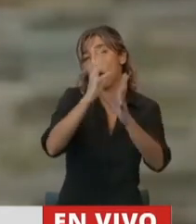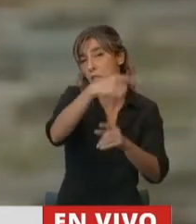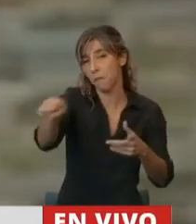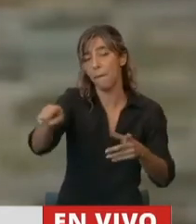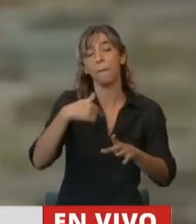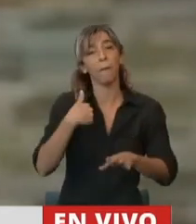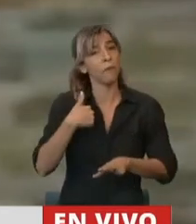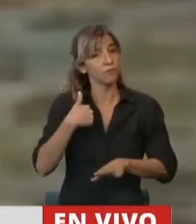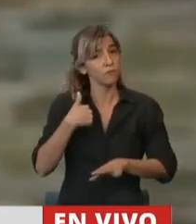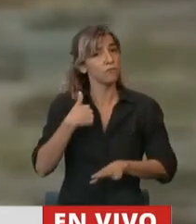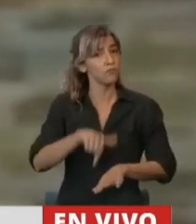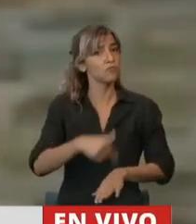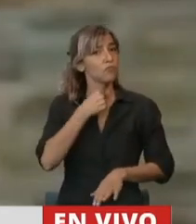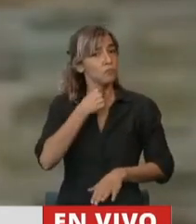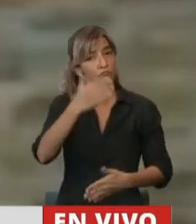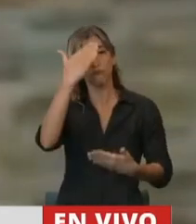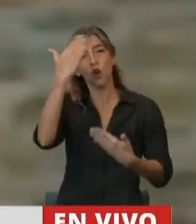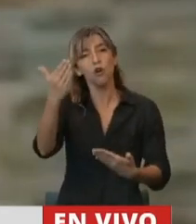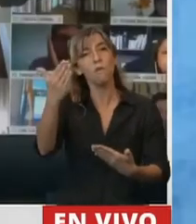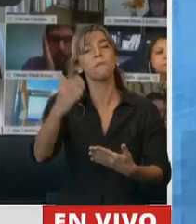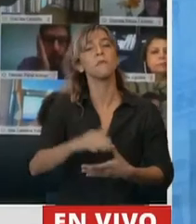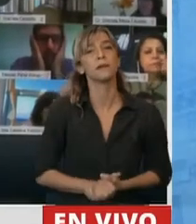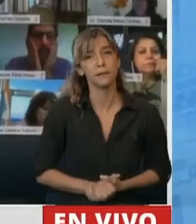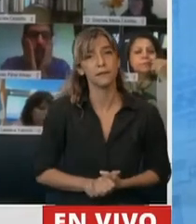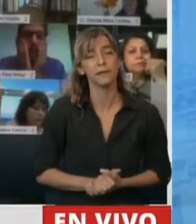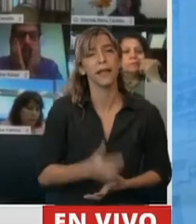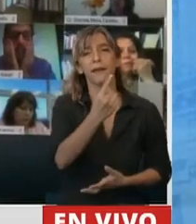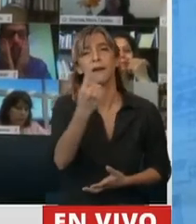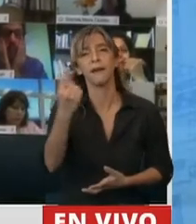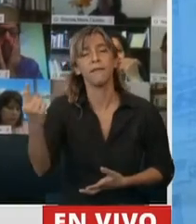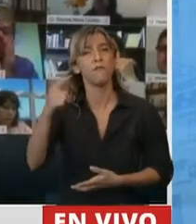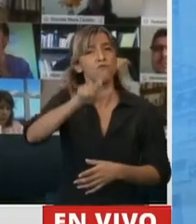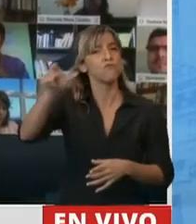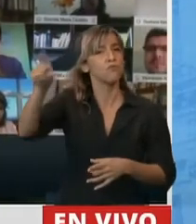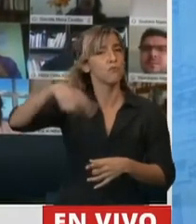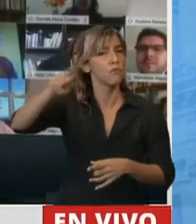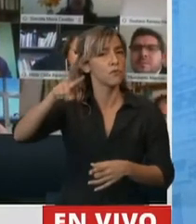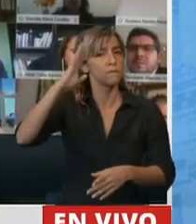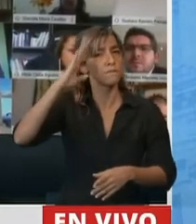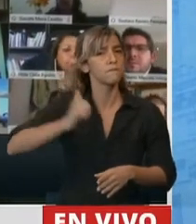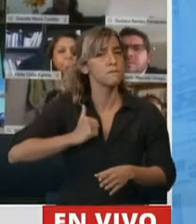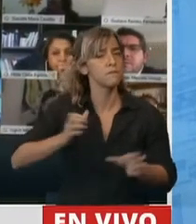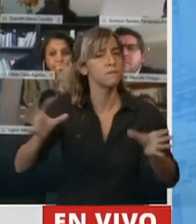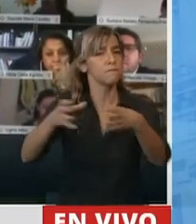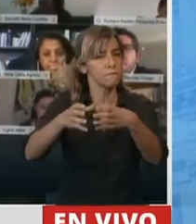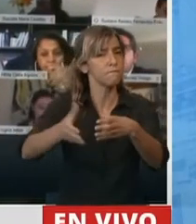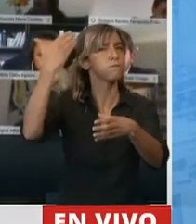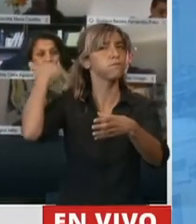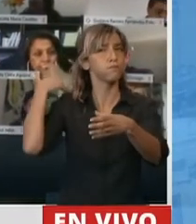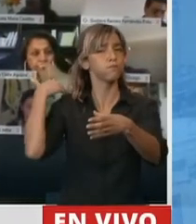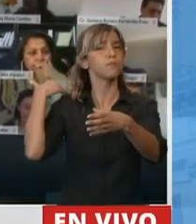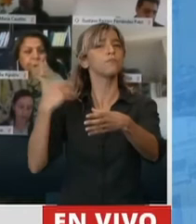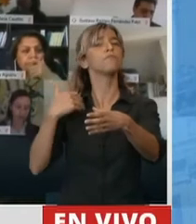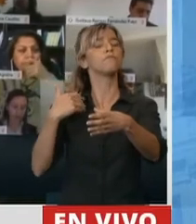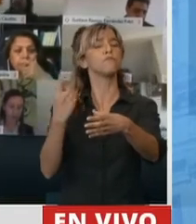rendir homenaje a cada uno de mis camaradas, a cada uno de los que fuimos a defender a la